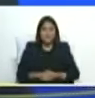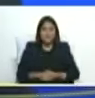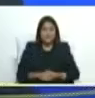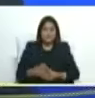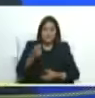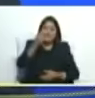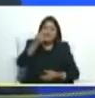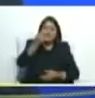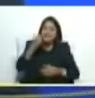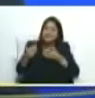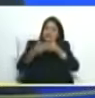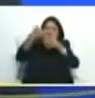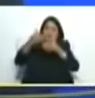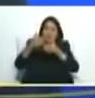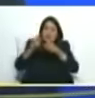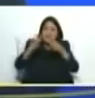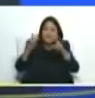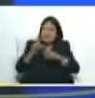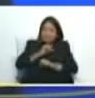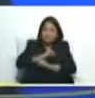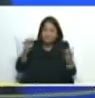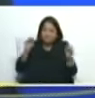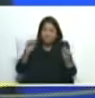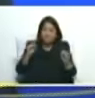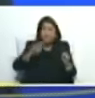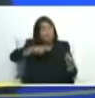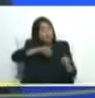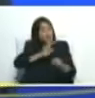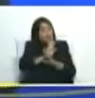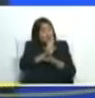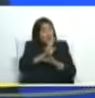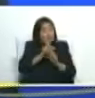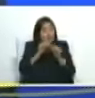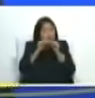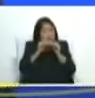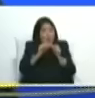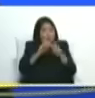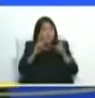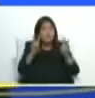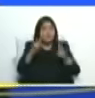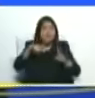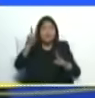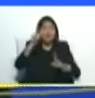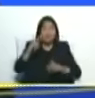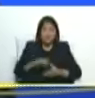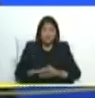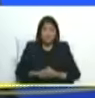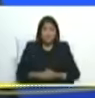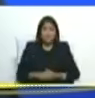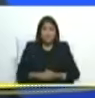podrá meterse con la paz cuidémosla cuidemos y protejamos la paz interna